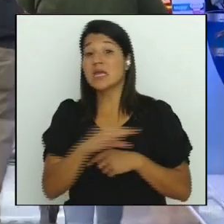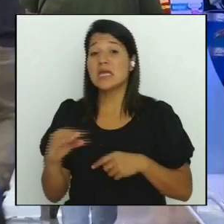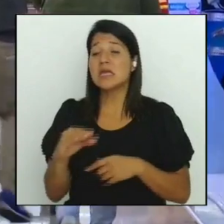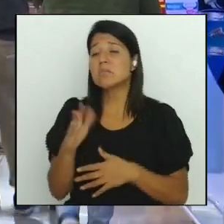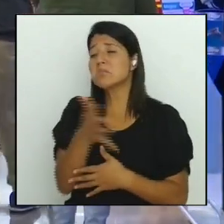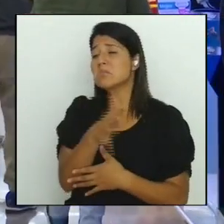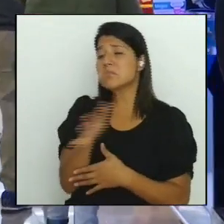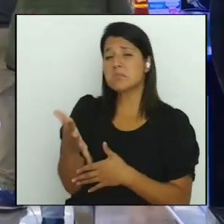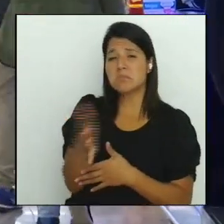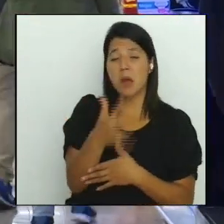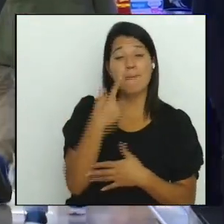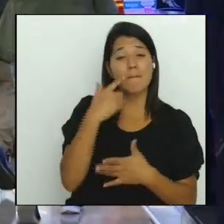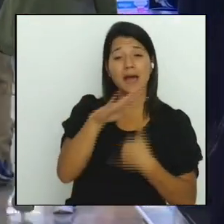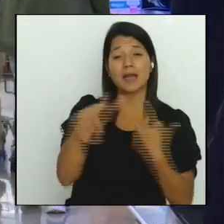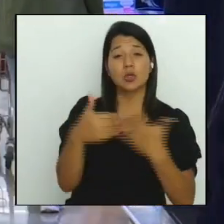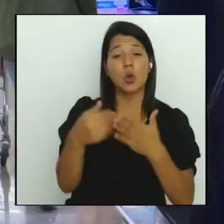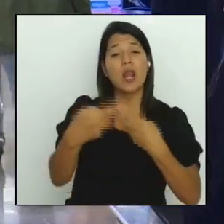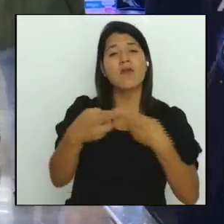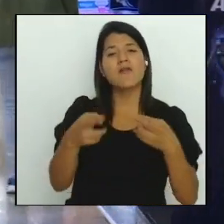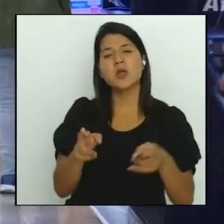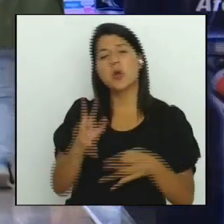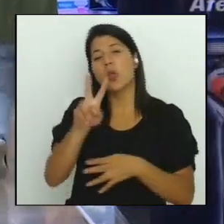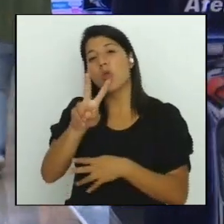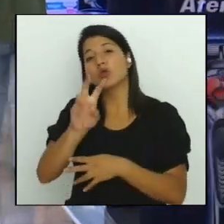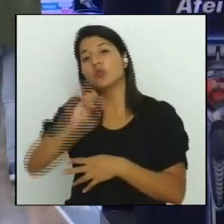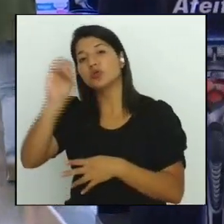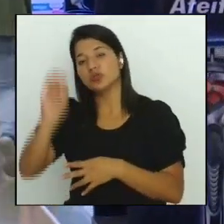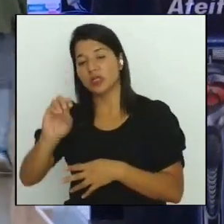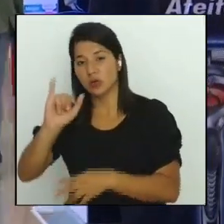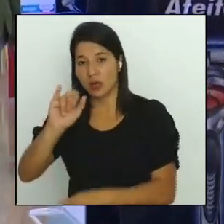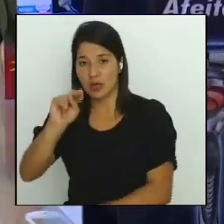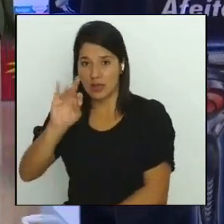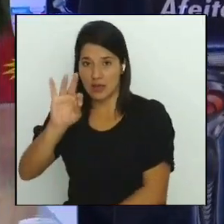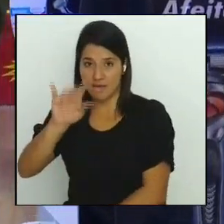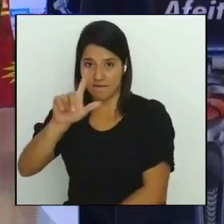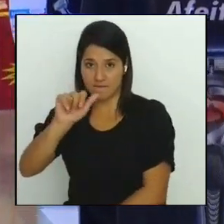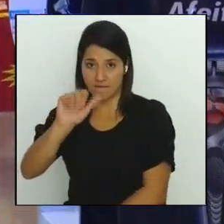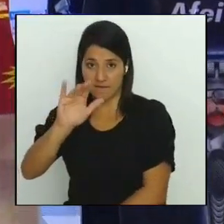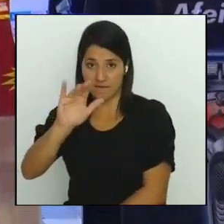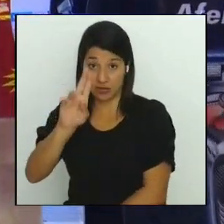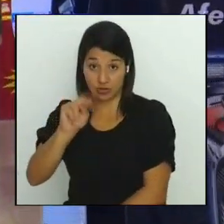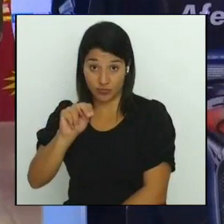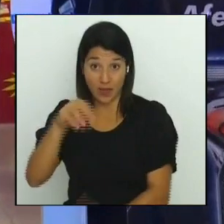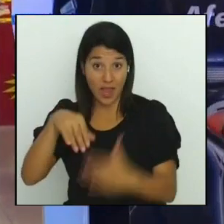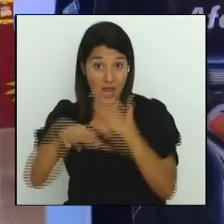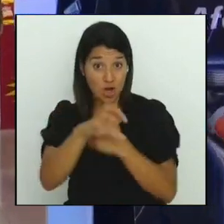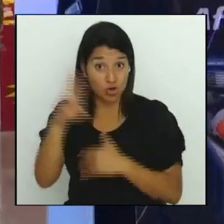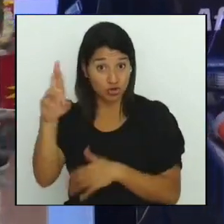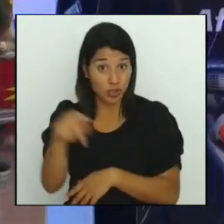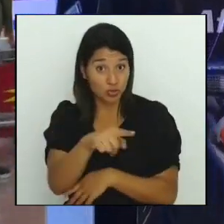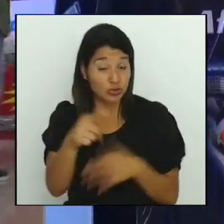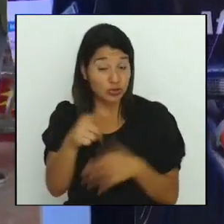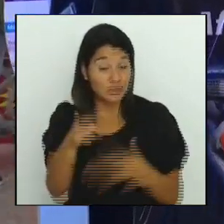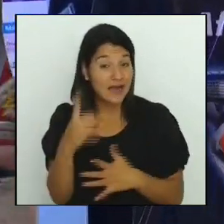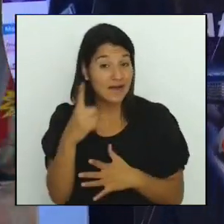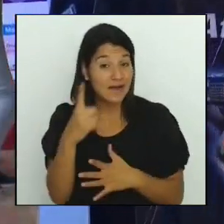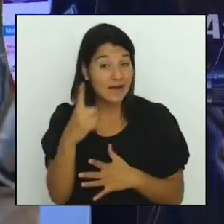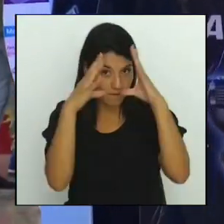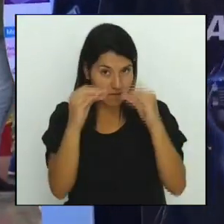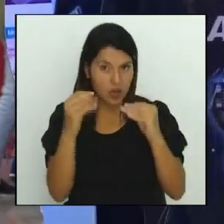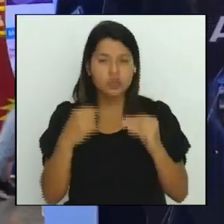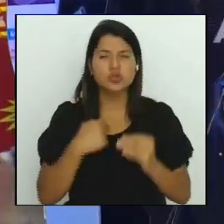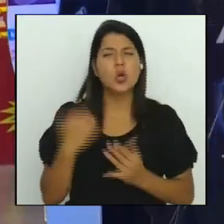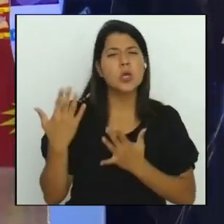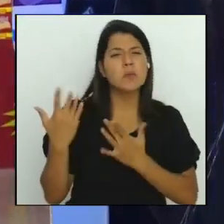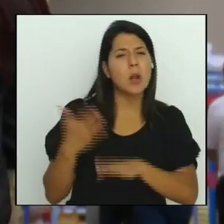la región es 2%, Costa Rica ustedes vieron los números, yo espero que vaya a ser un poquito más, si Dios nos